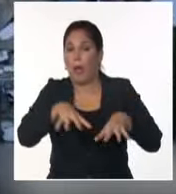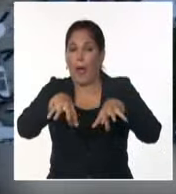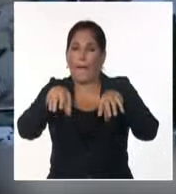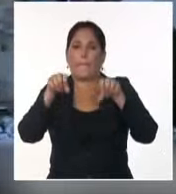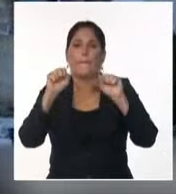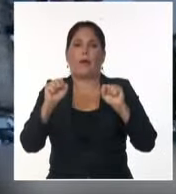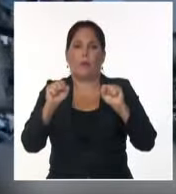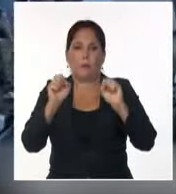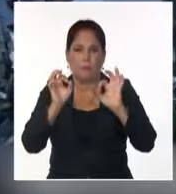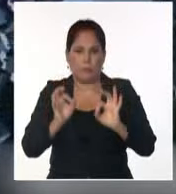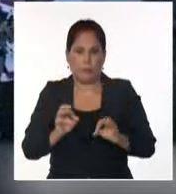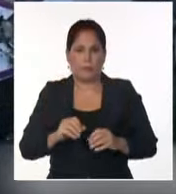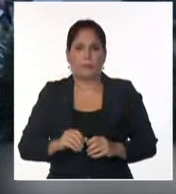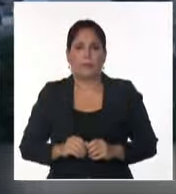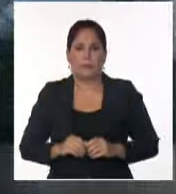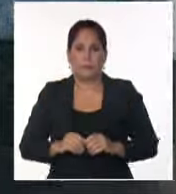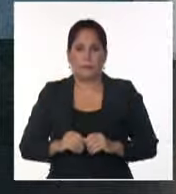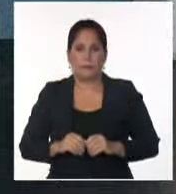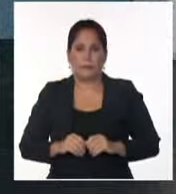en sus hogares.